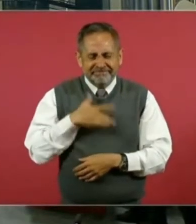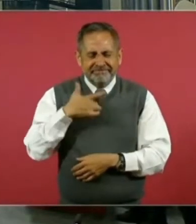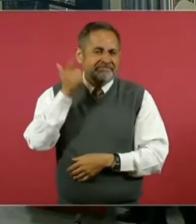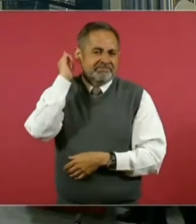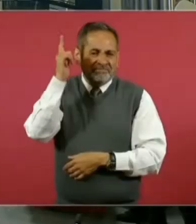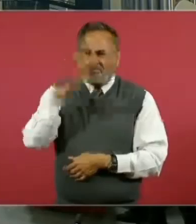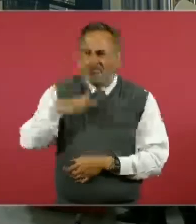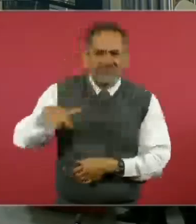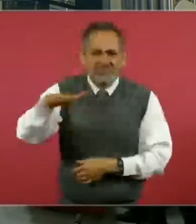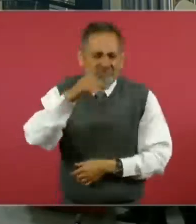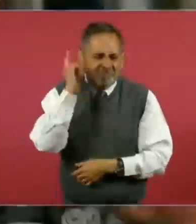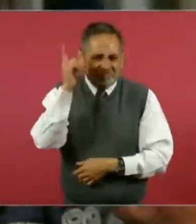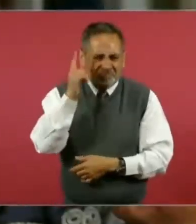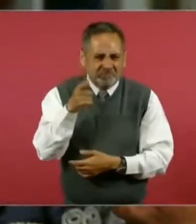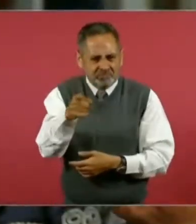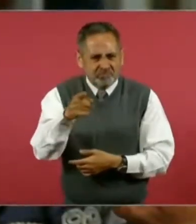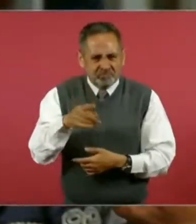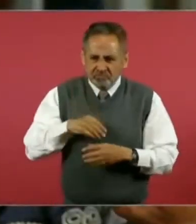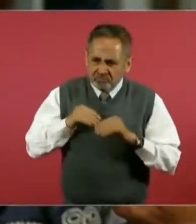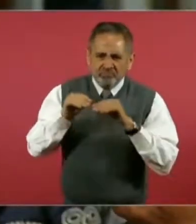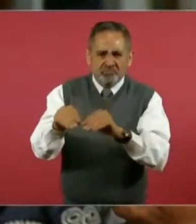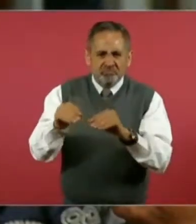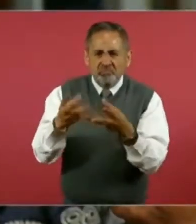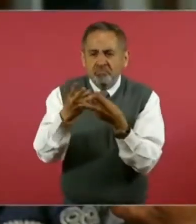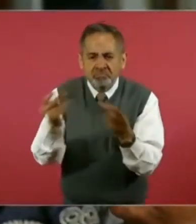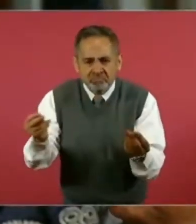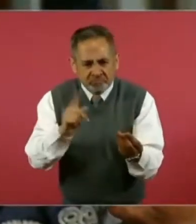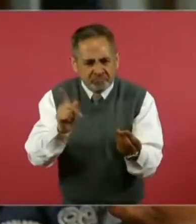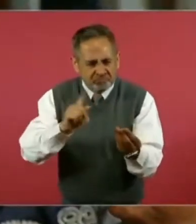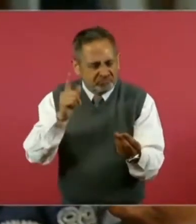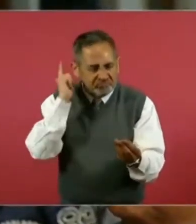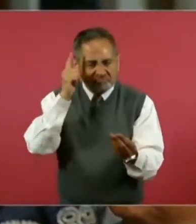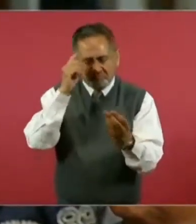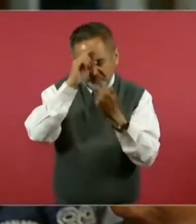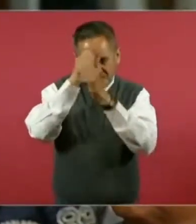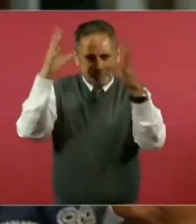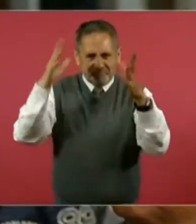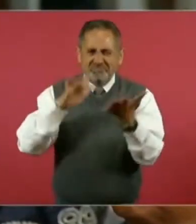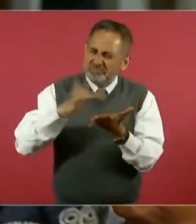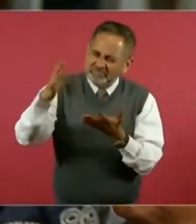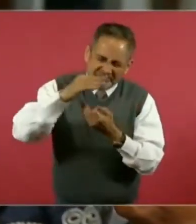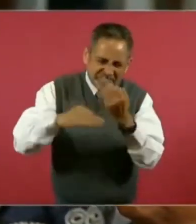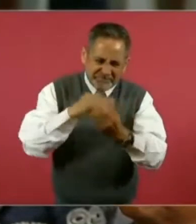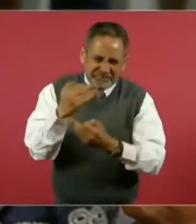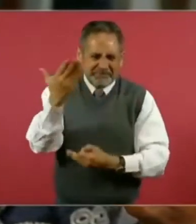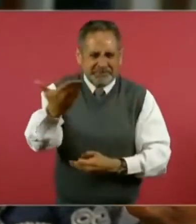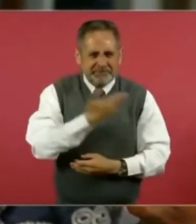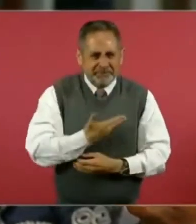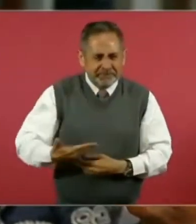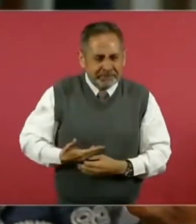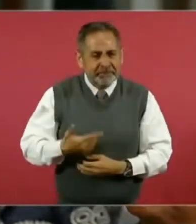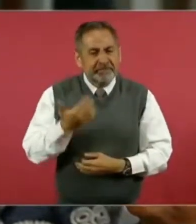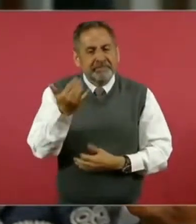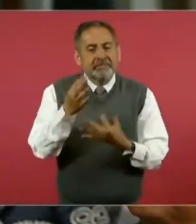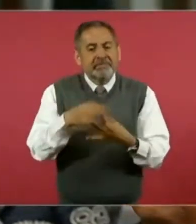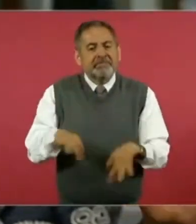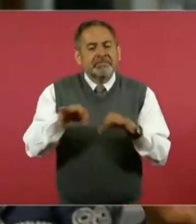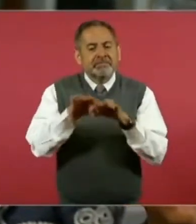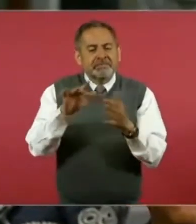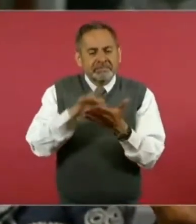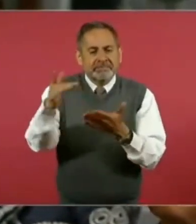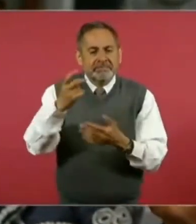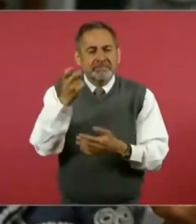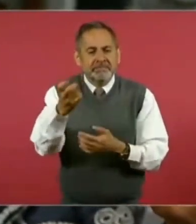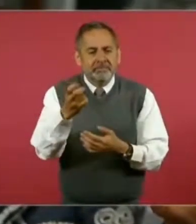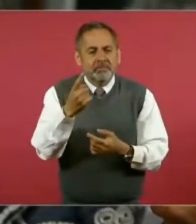popular que usted impidió que se desvañeciera. Gracias por todo, presidente. Y sobre todo, esto